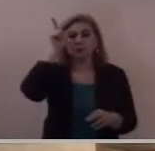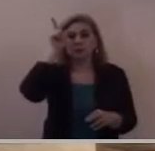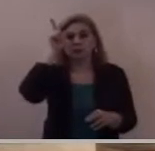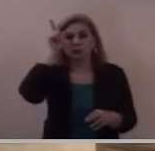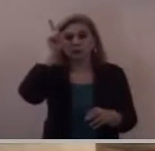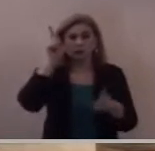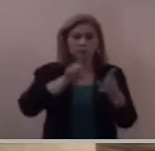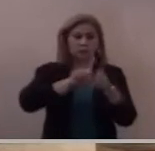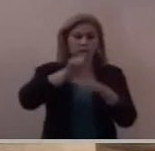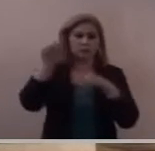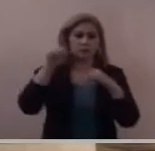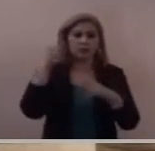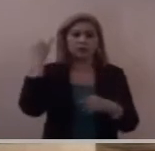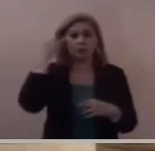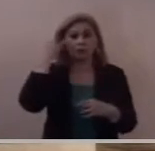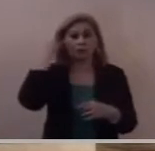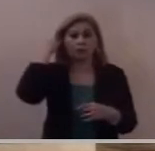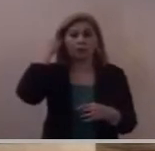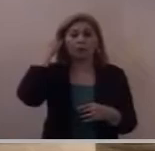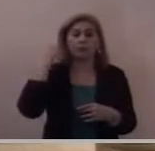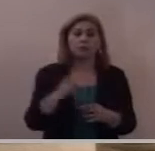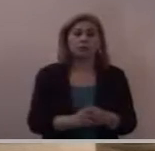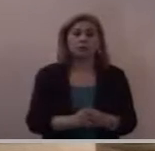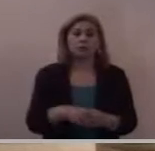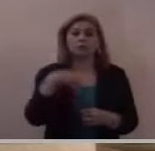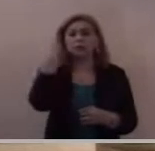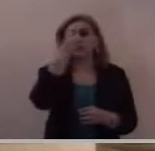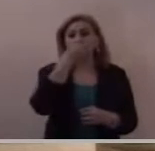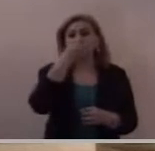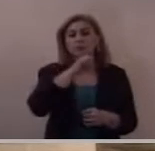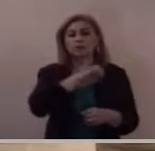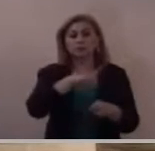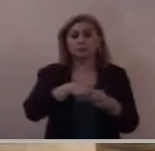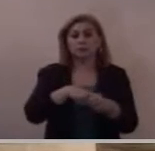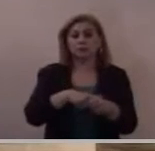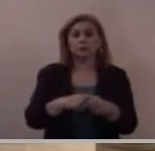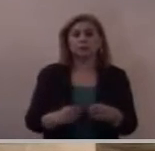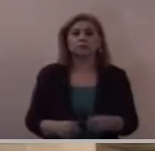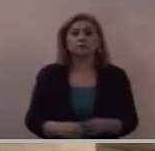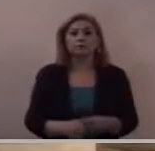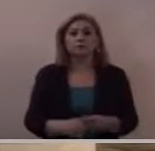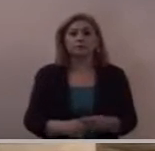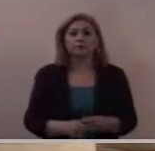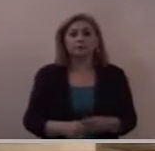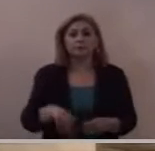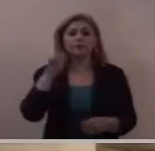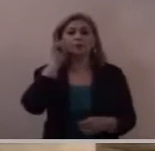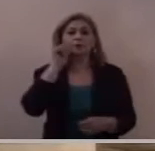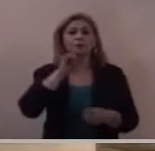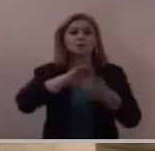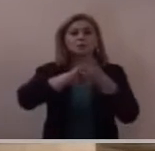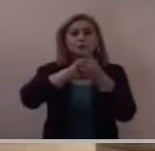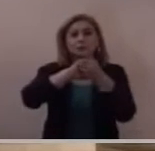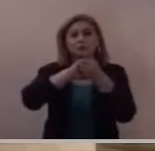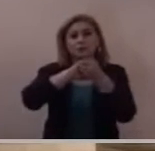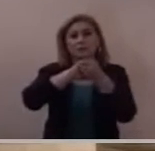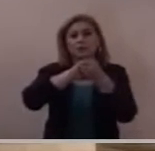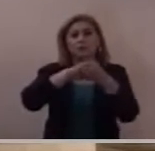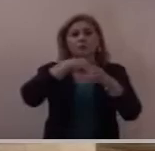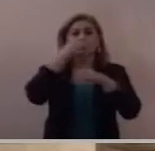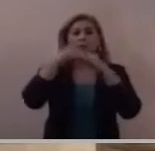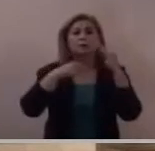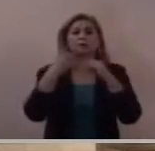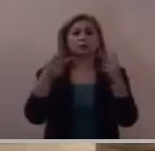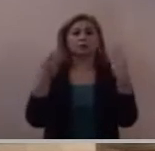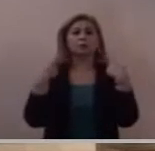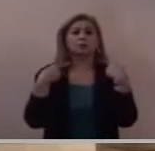al Japón vamos a encomendarlo como siempre saludamos a todos